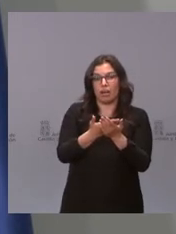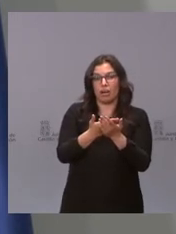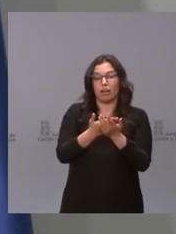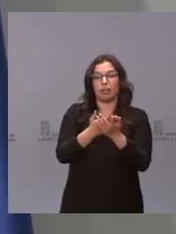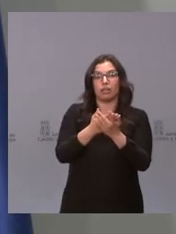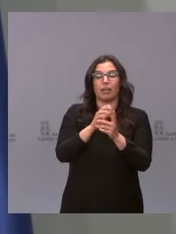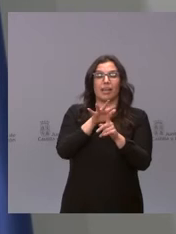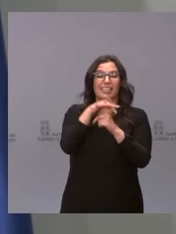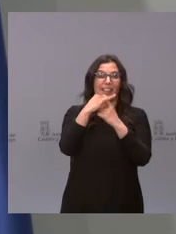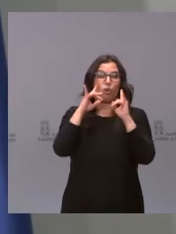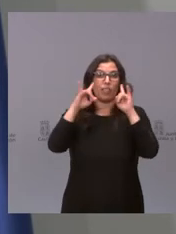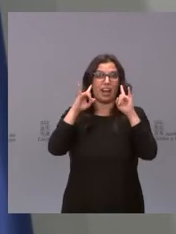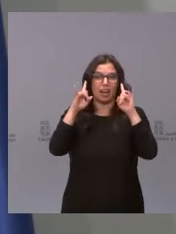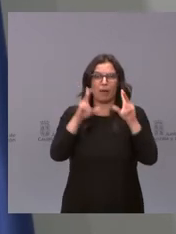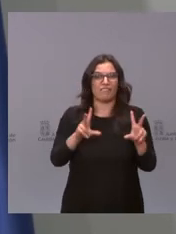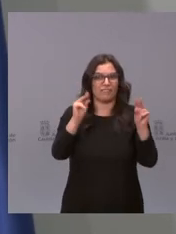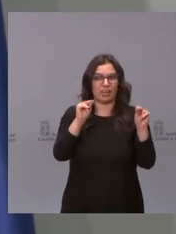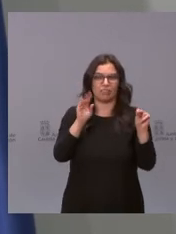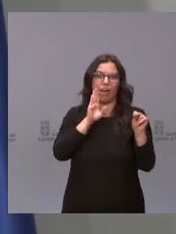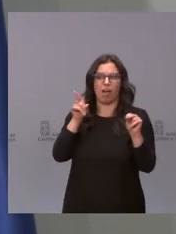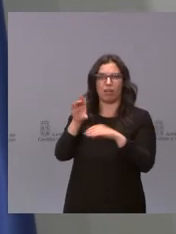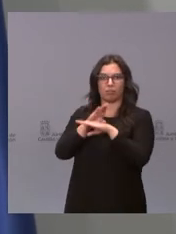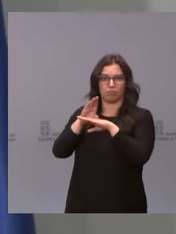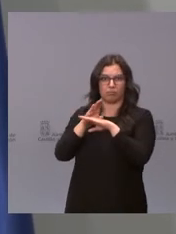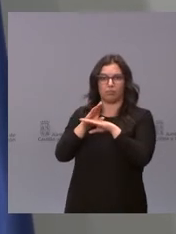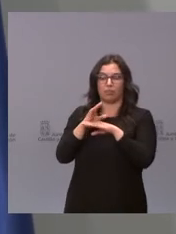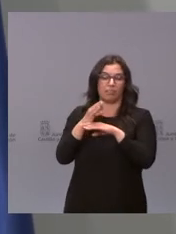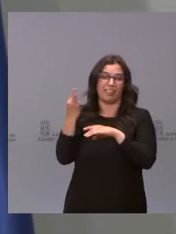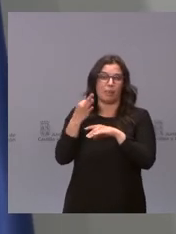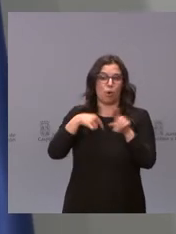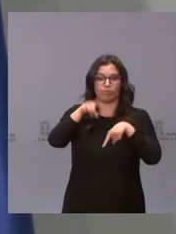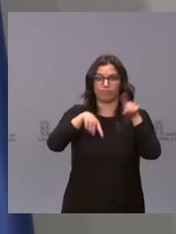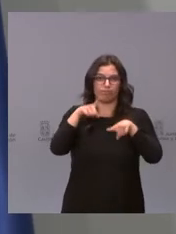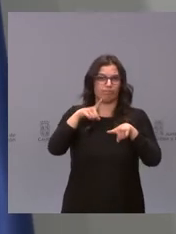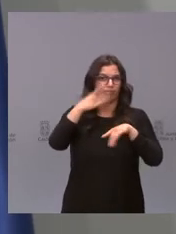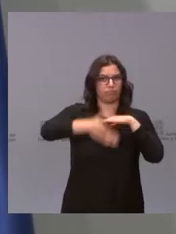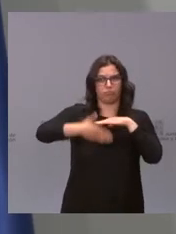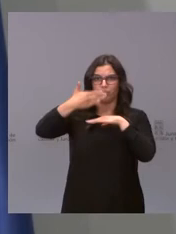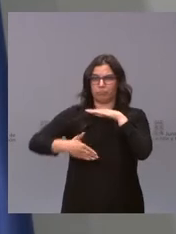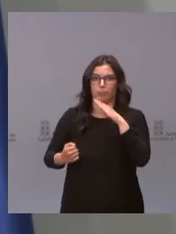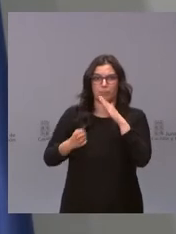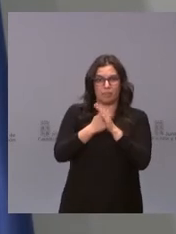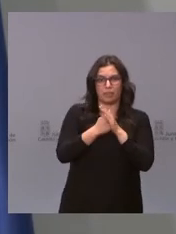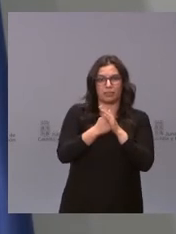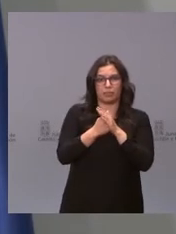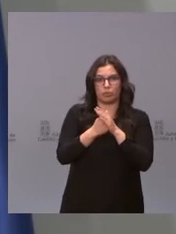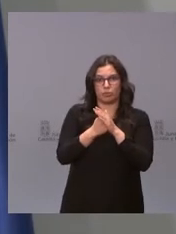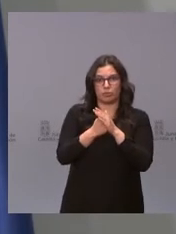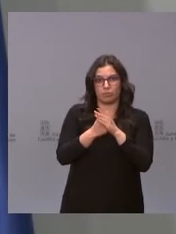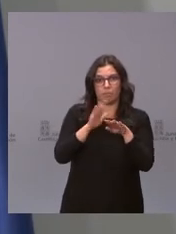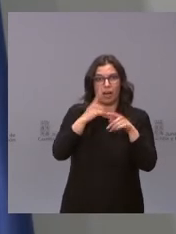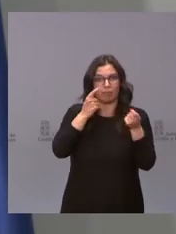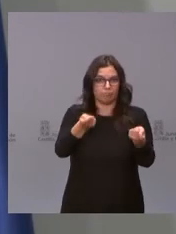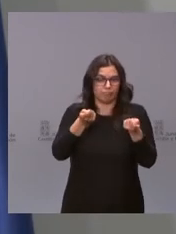estado de alarma. Como ha explicado la consejera, reducir la movilidad lo más posible nos ayuda a contener la